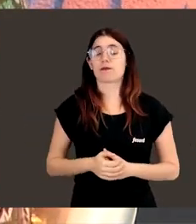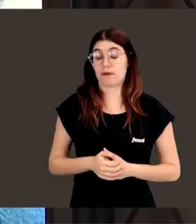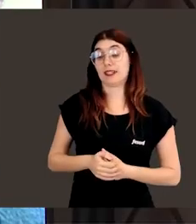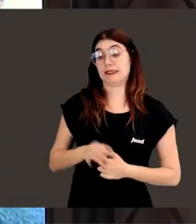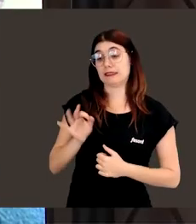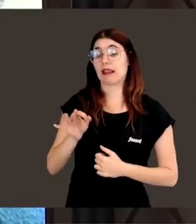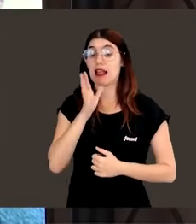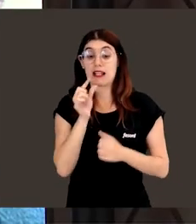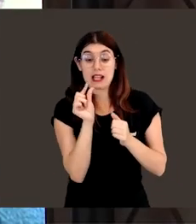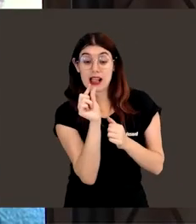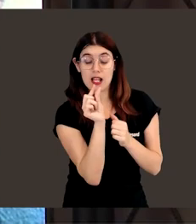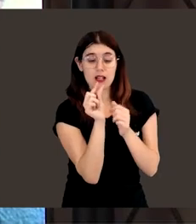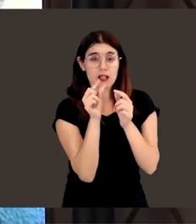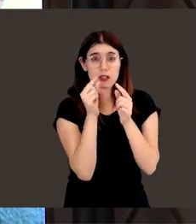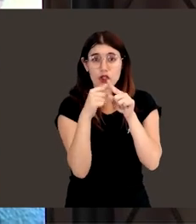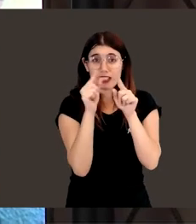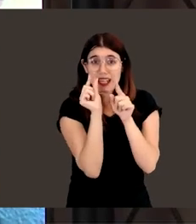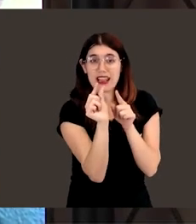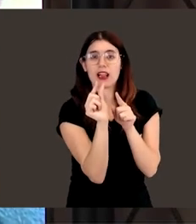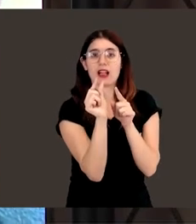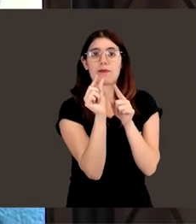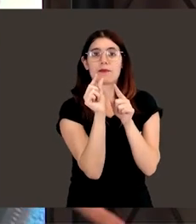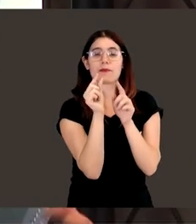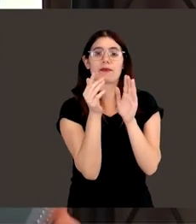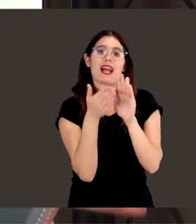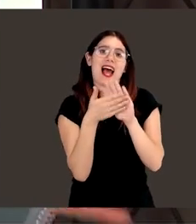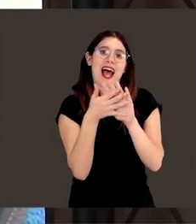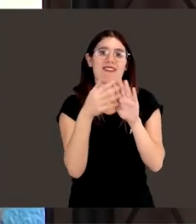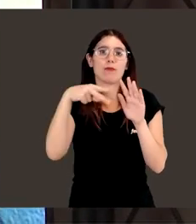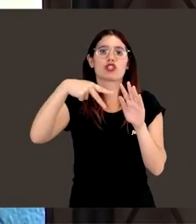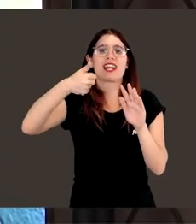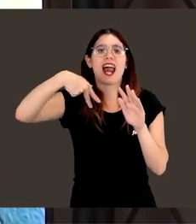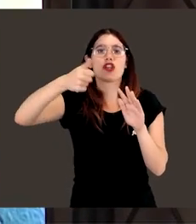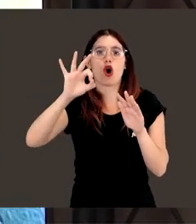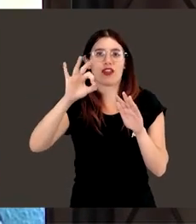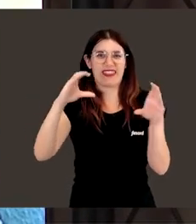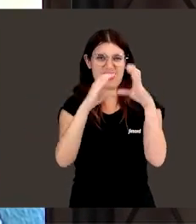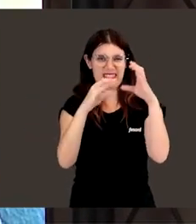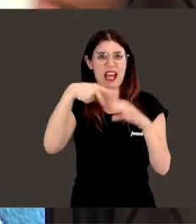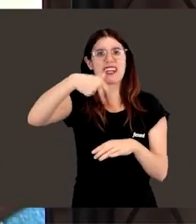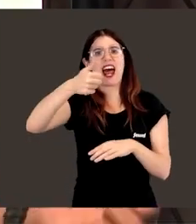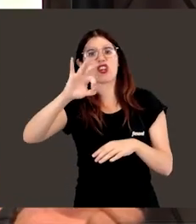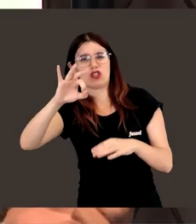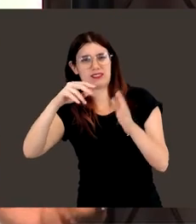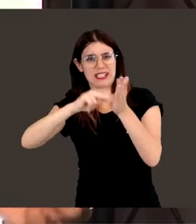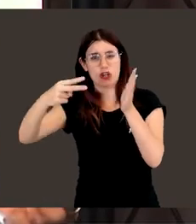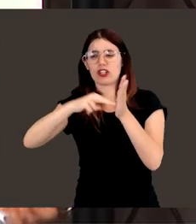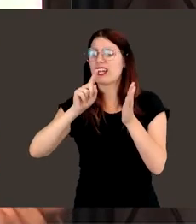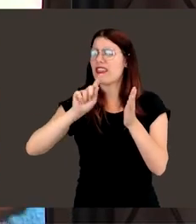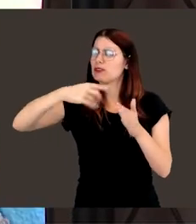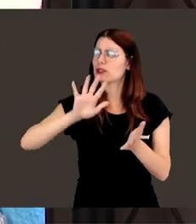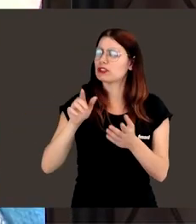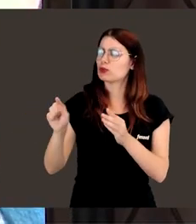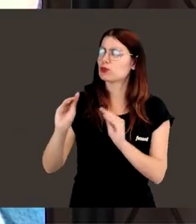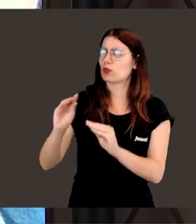Componentes muy pequeños, estamos hablando de nanosciencia, de nanotecnología, ¿a qué lo aplica vuestro